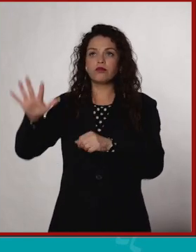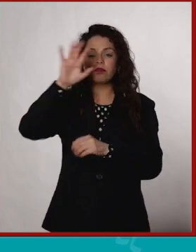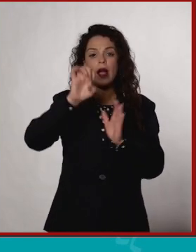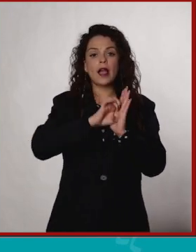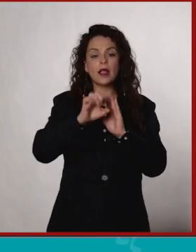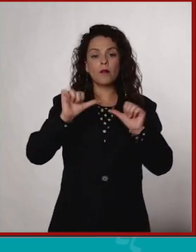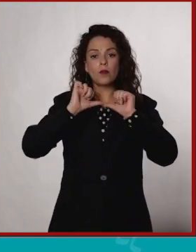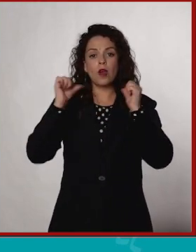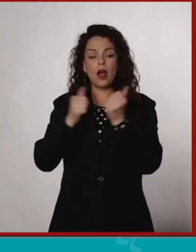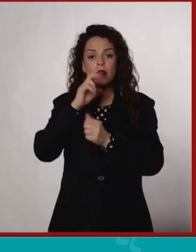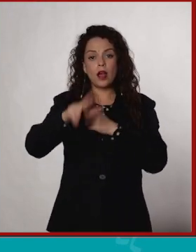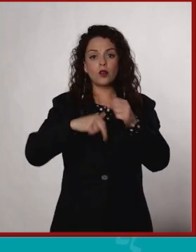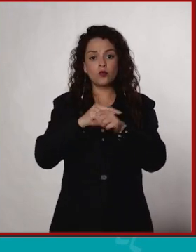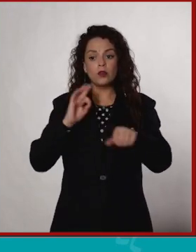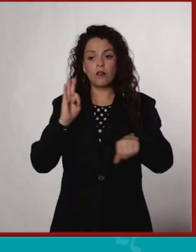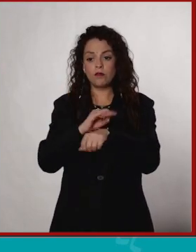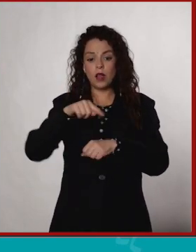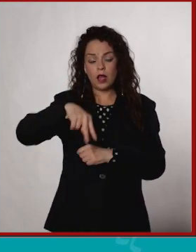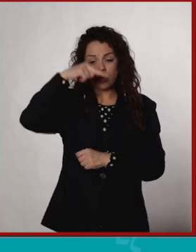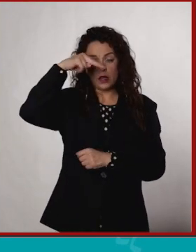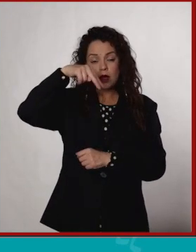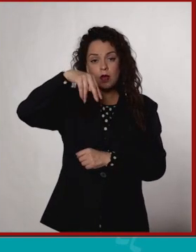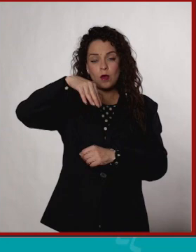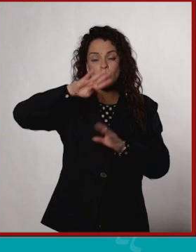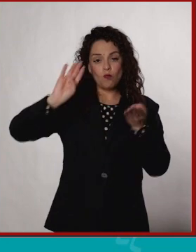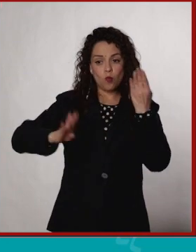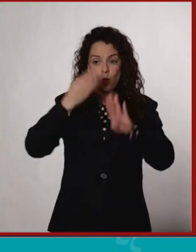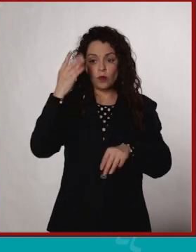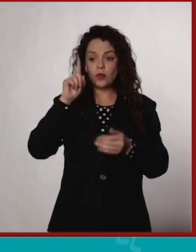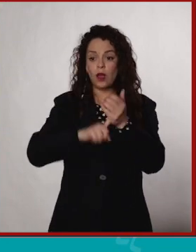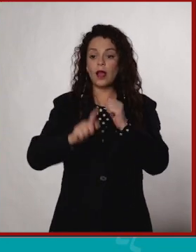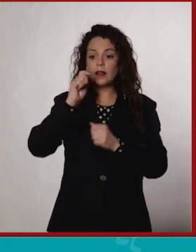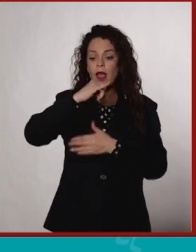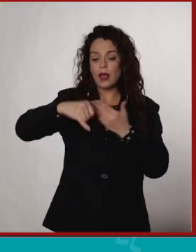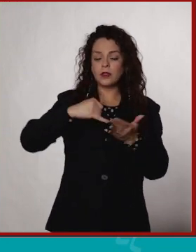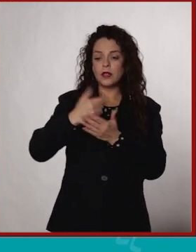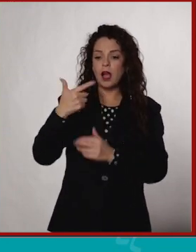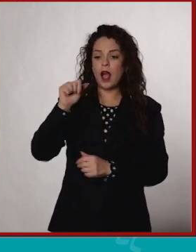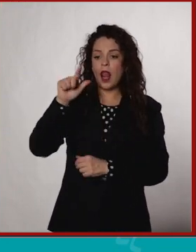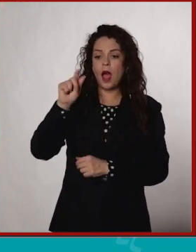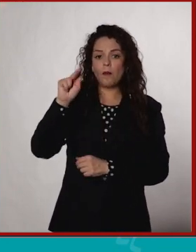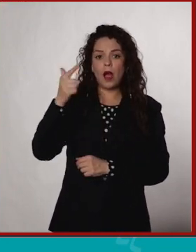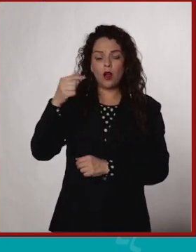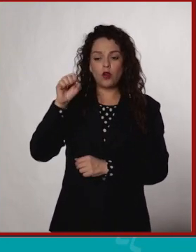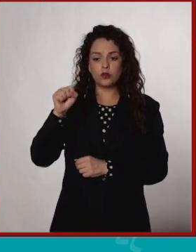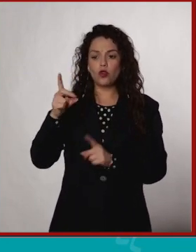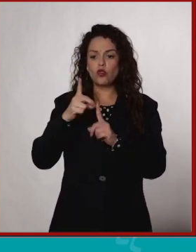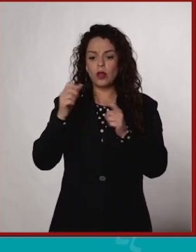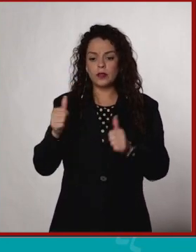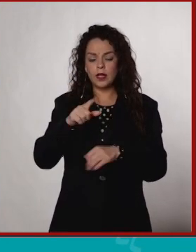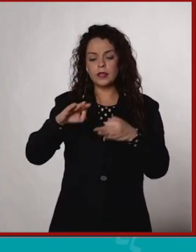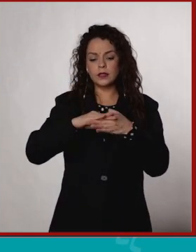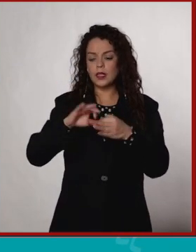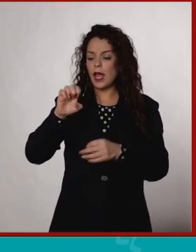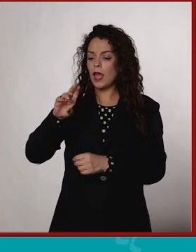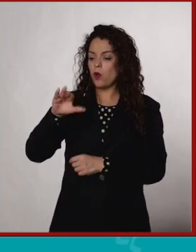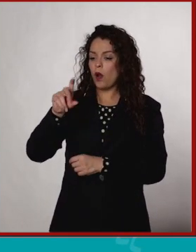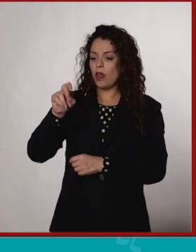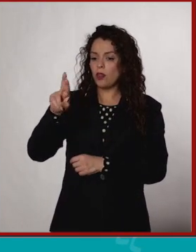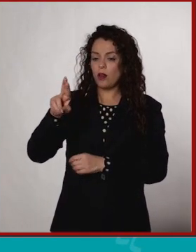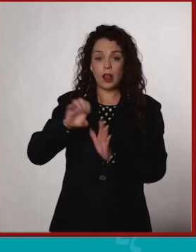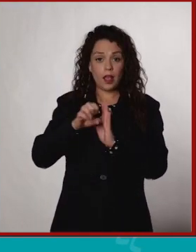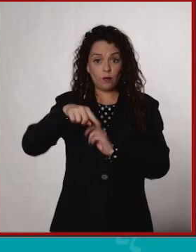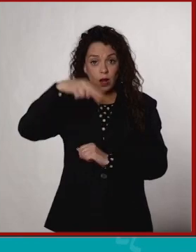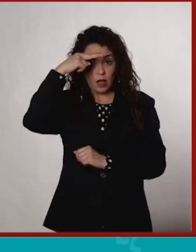Un ejemplo de área natural protegida en el mundo es la Reserva de la Biósfera Las Islas Galápagos, que están cerca de la costa de